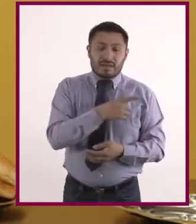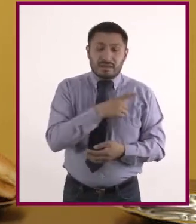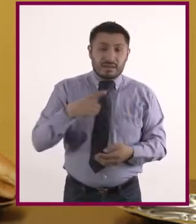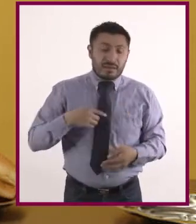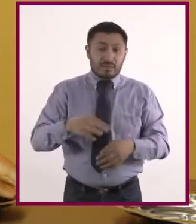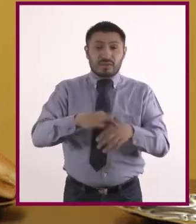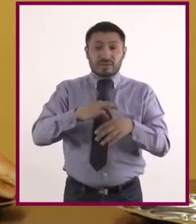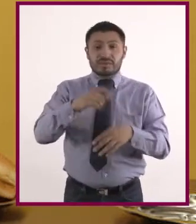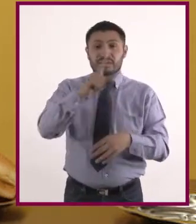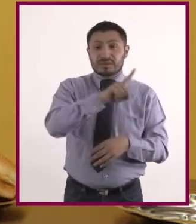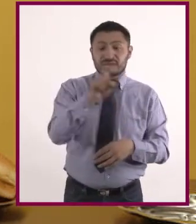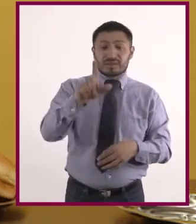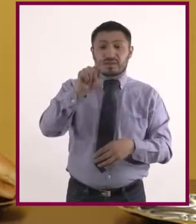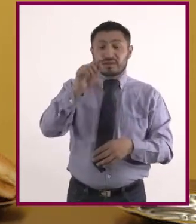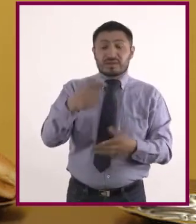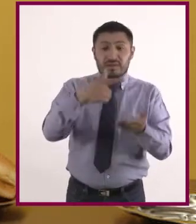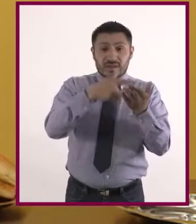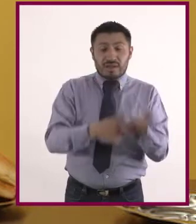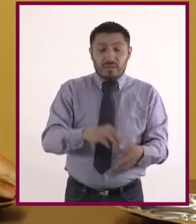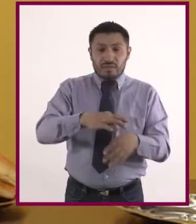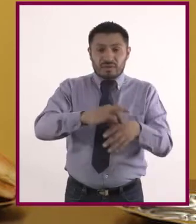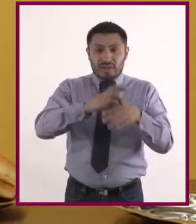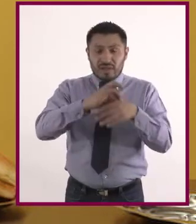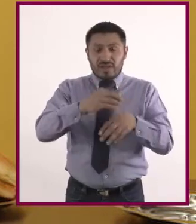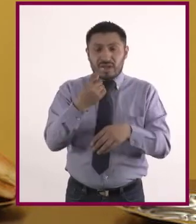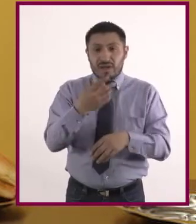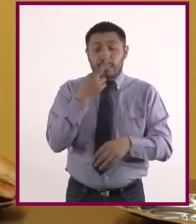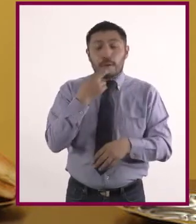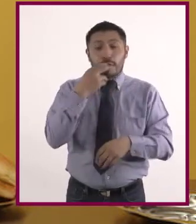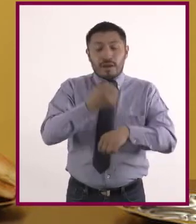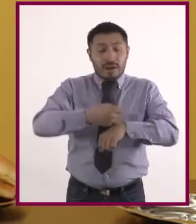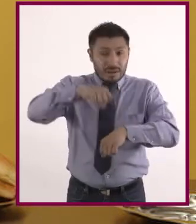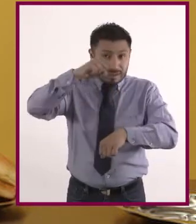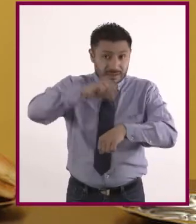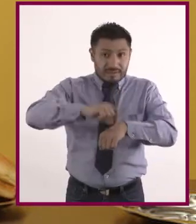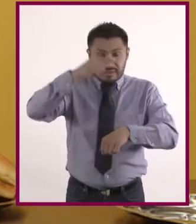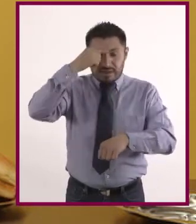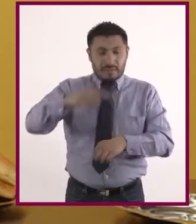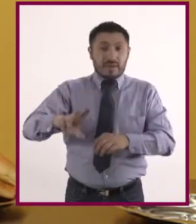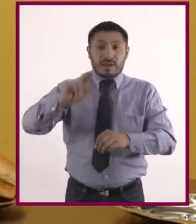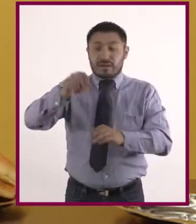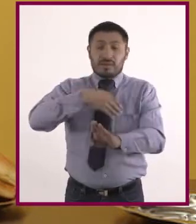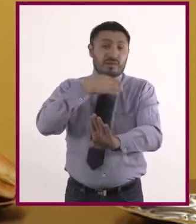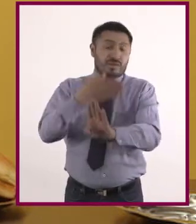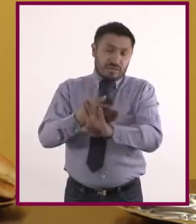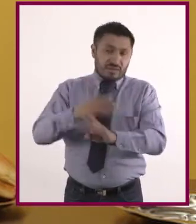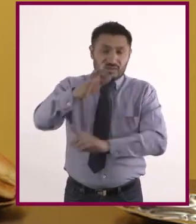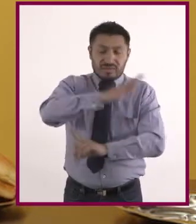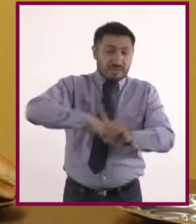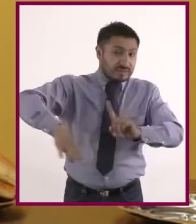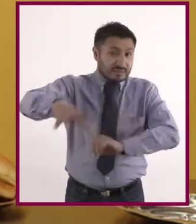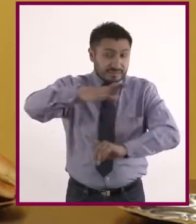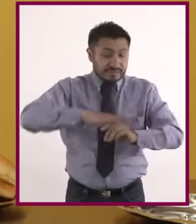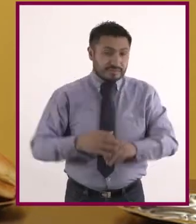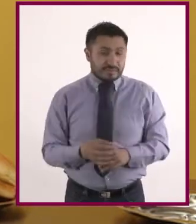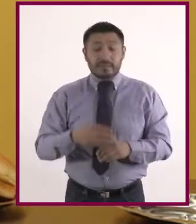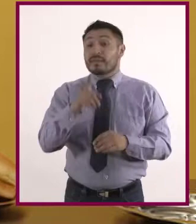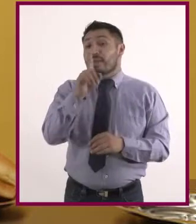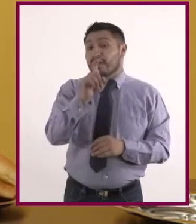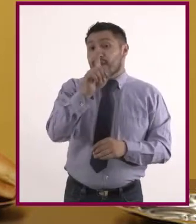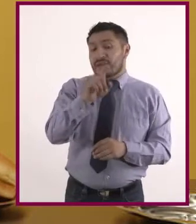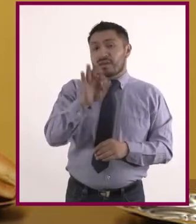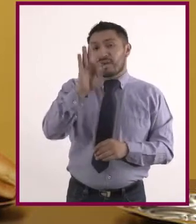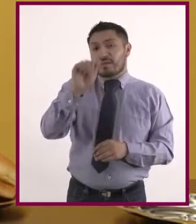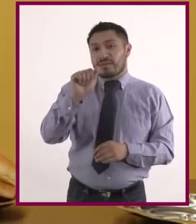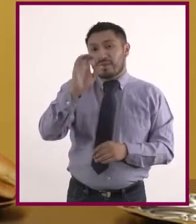gramos de carne roja a la semana para conseguir los efectos de mitigación de gases de efecto invernadero para el año 2050. En cuestión de agua, la